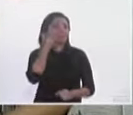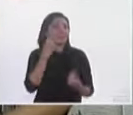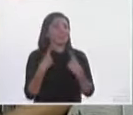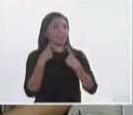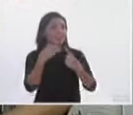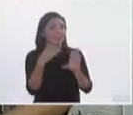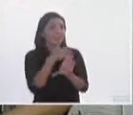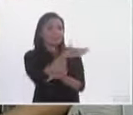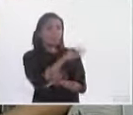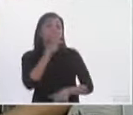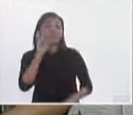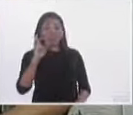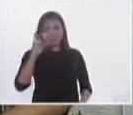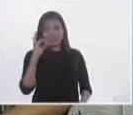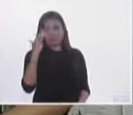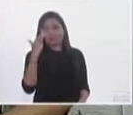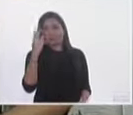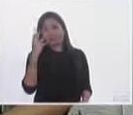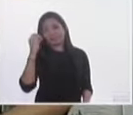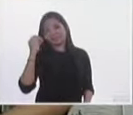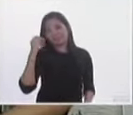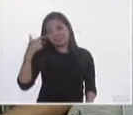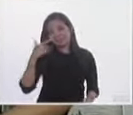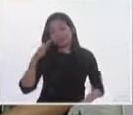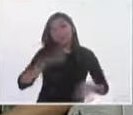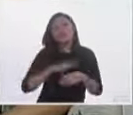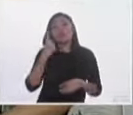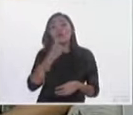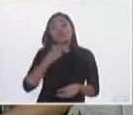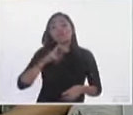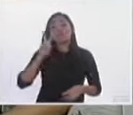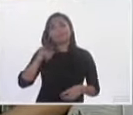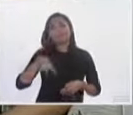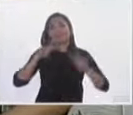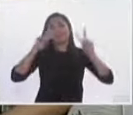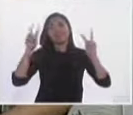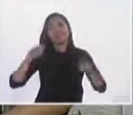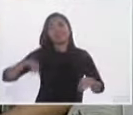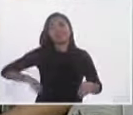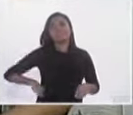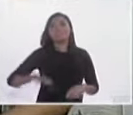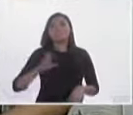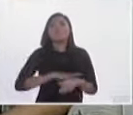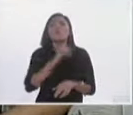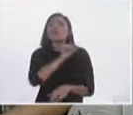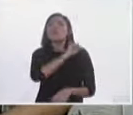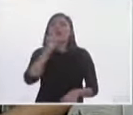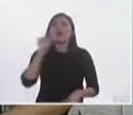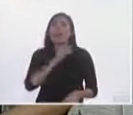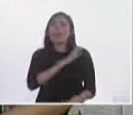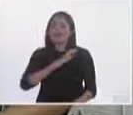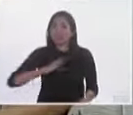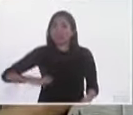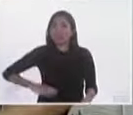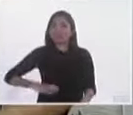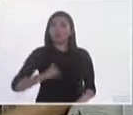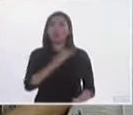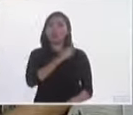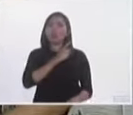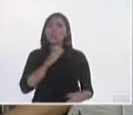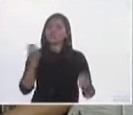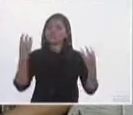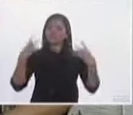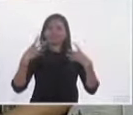disposición, 30 30 53 07, porque el tema le va a interesar. Los candidatos independientes o las candidaturas independientes o estos